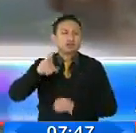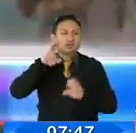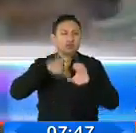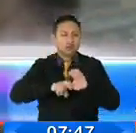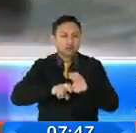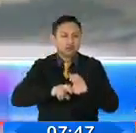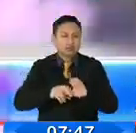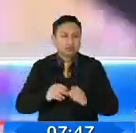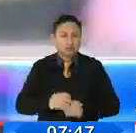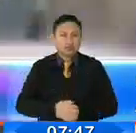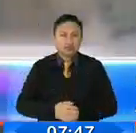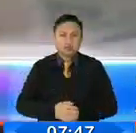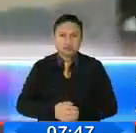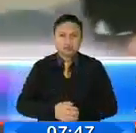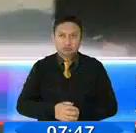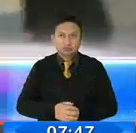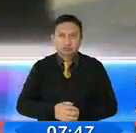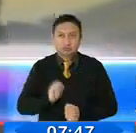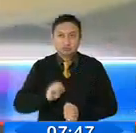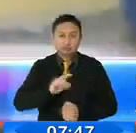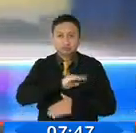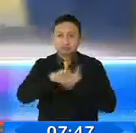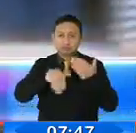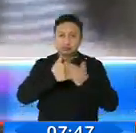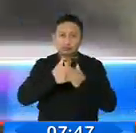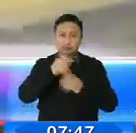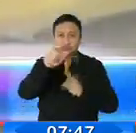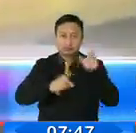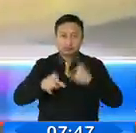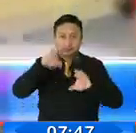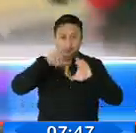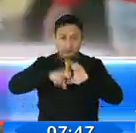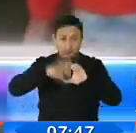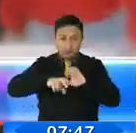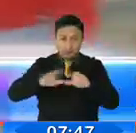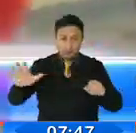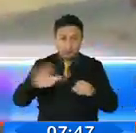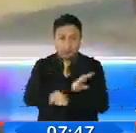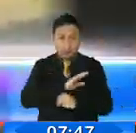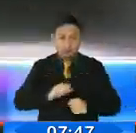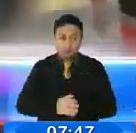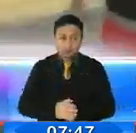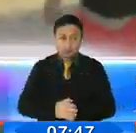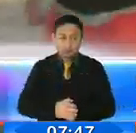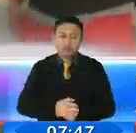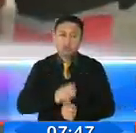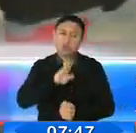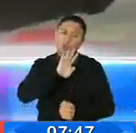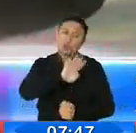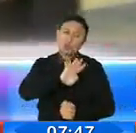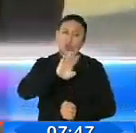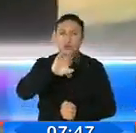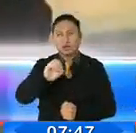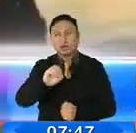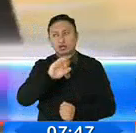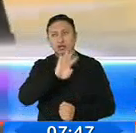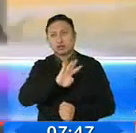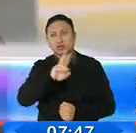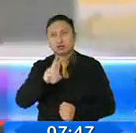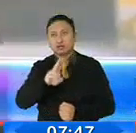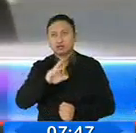en cada bus? Todos los asientos ocupados. ¿En números de suel? Entre 40 y 42